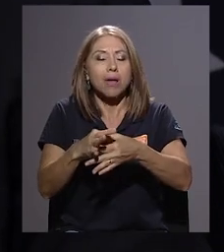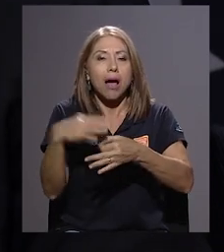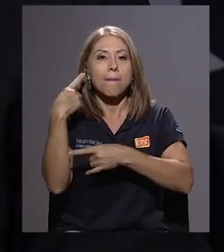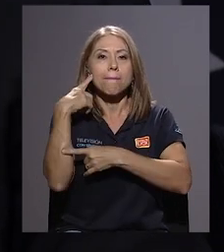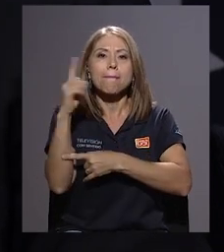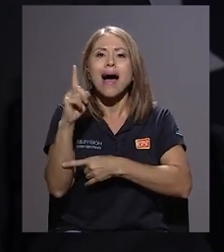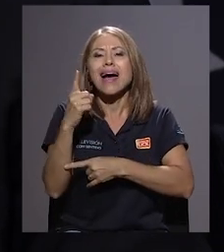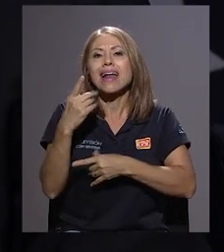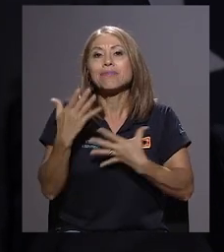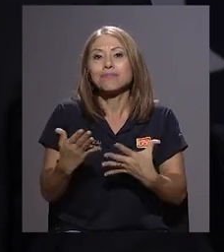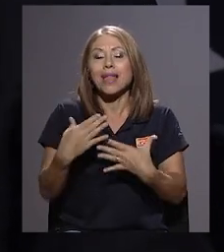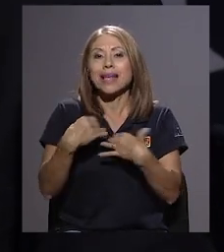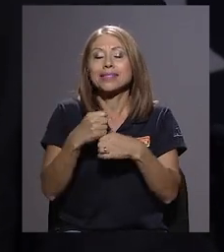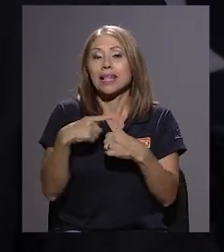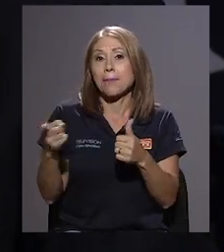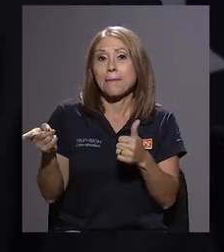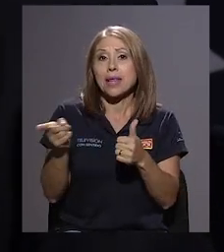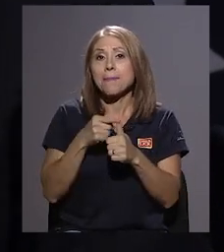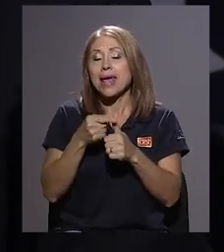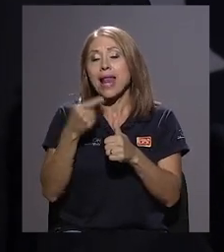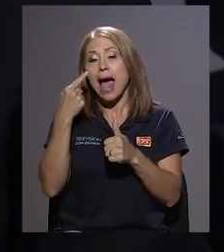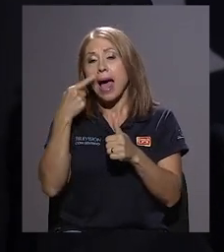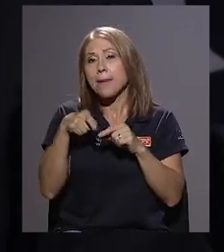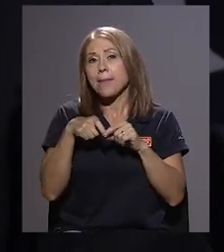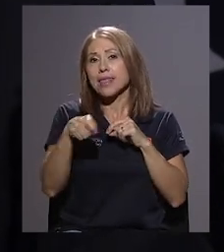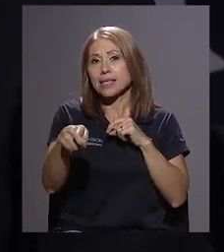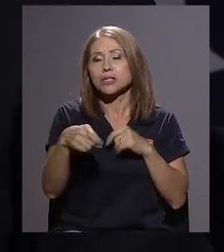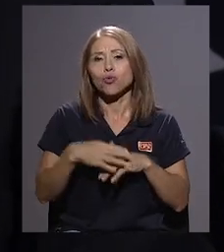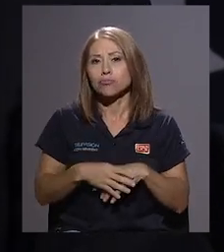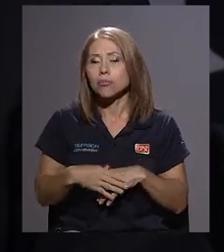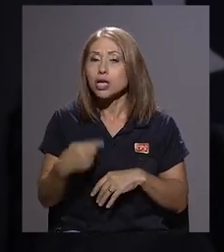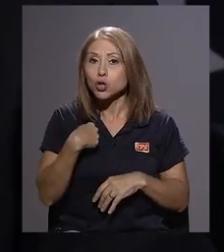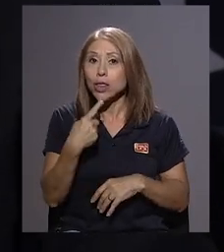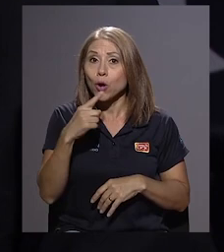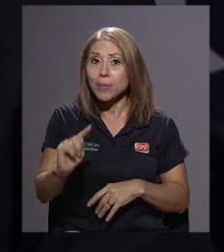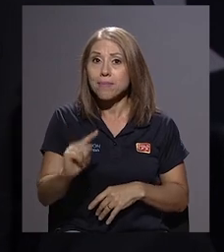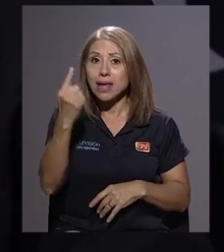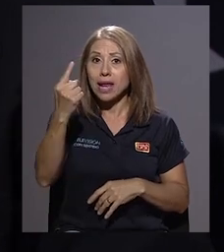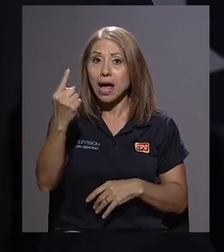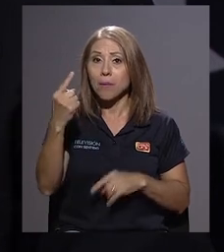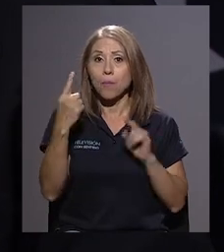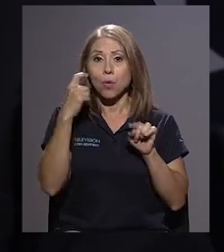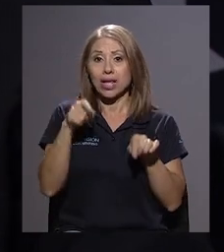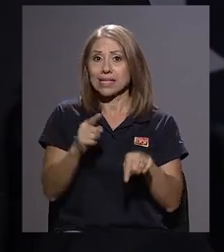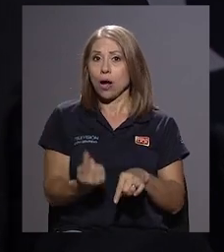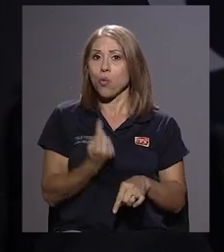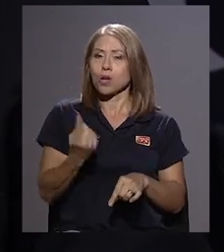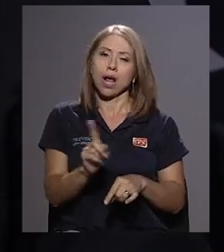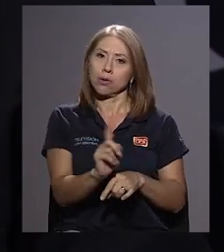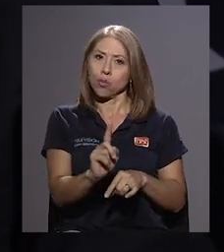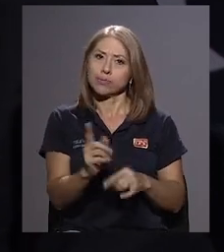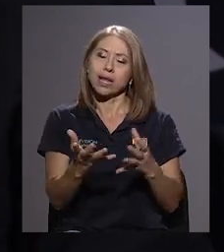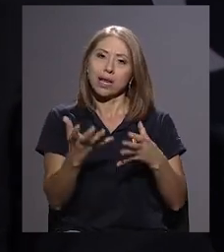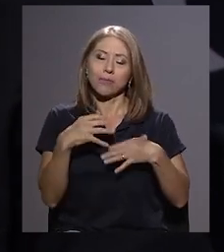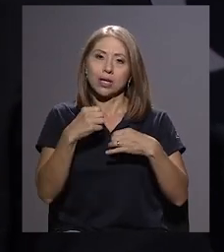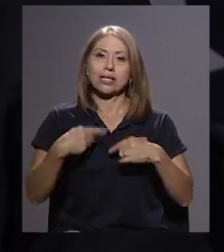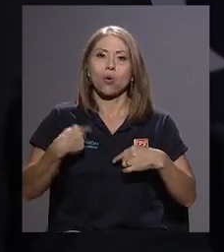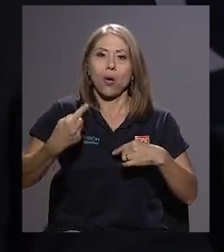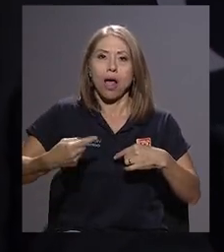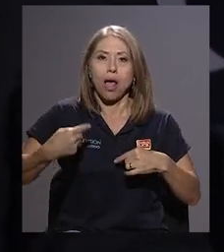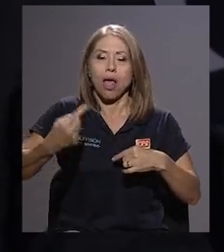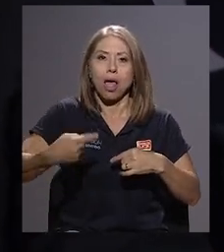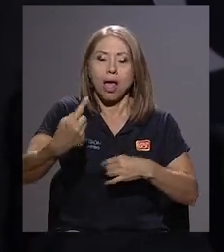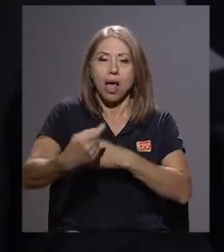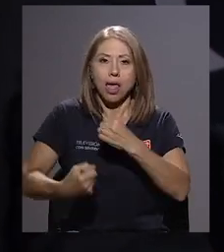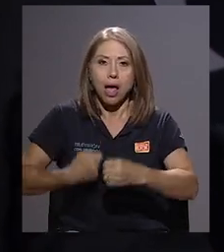ver la manera en hacer esta primera medición, y digo primera porque no va a ser la única, queremos hacerlo cada año.